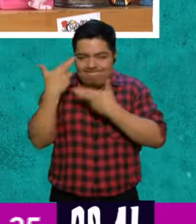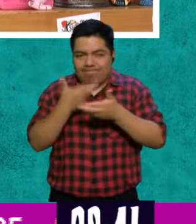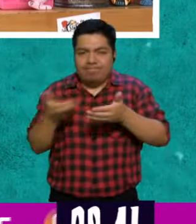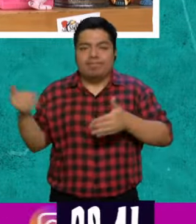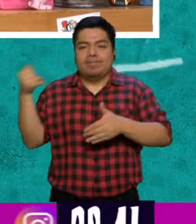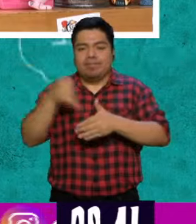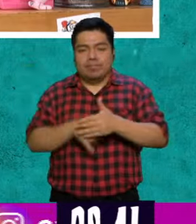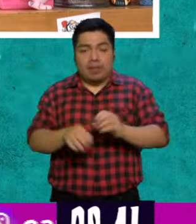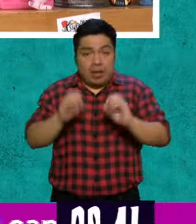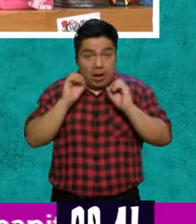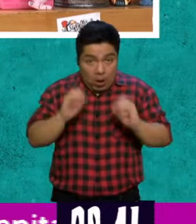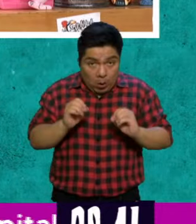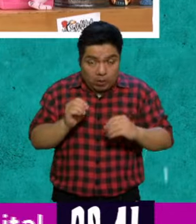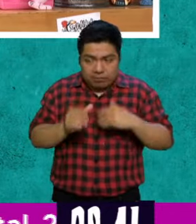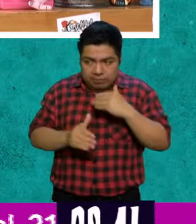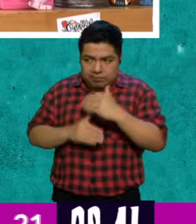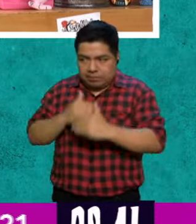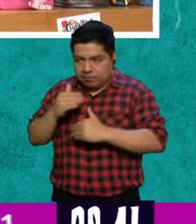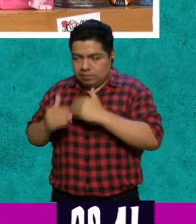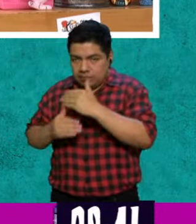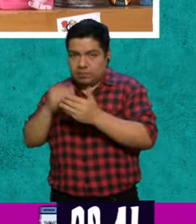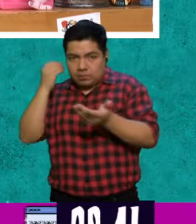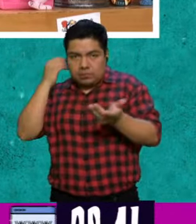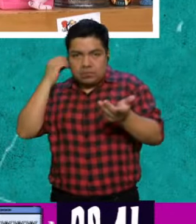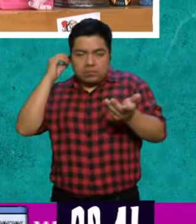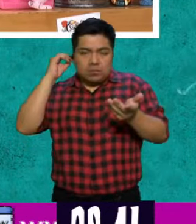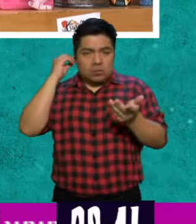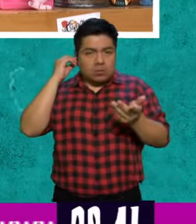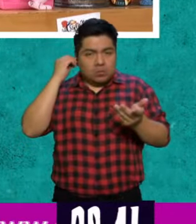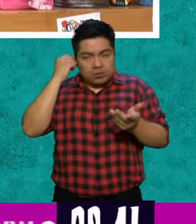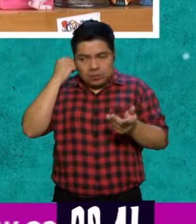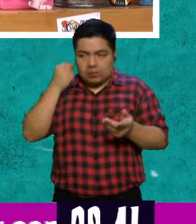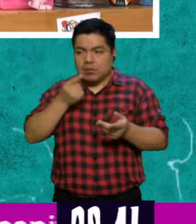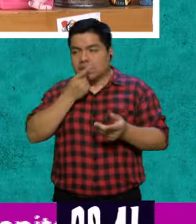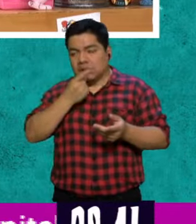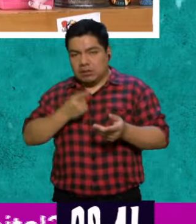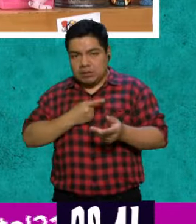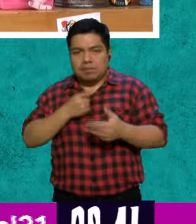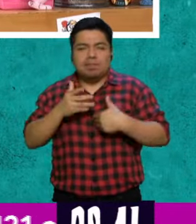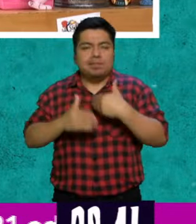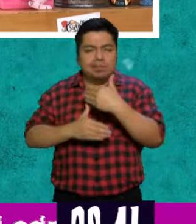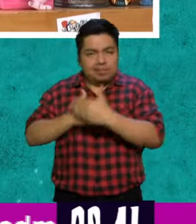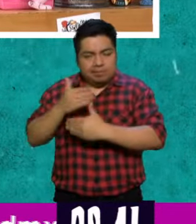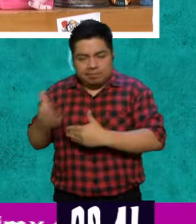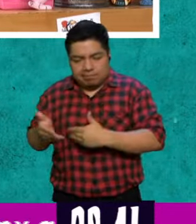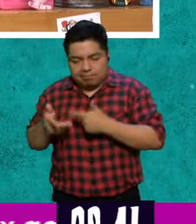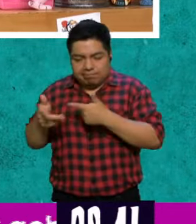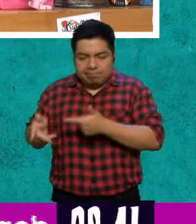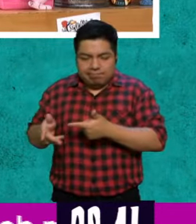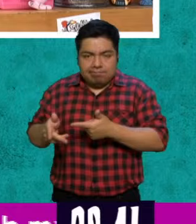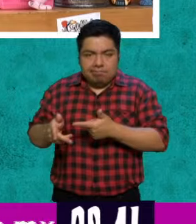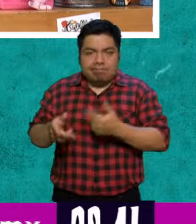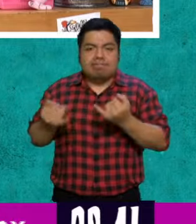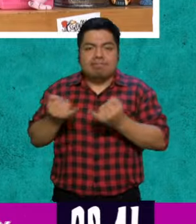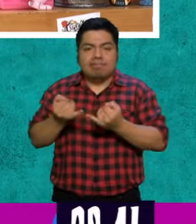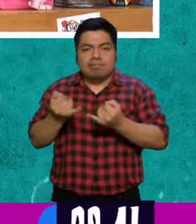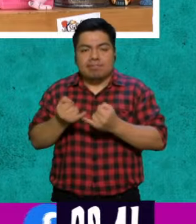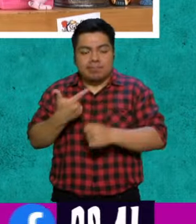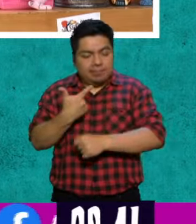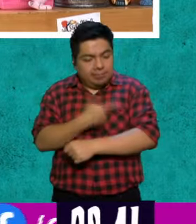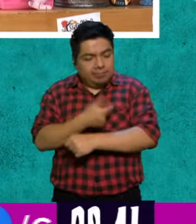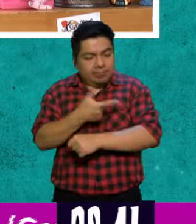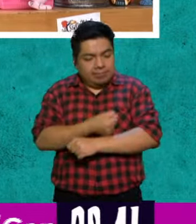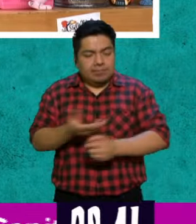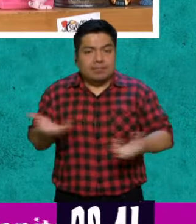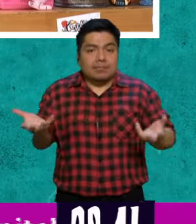el proceso es, por ejemplo, ellos me comentaban como todo el proceso de la adquisición de vacunas y